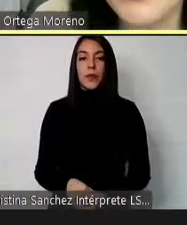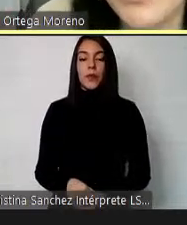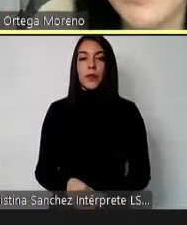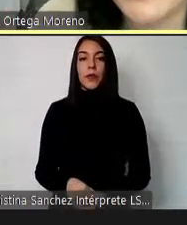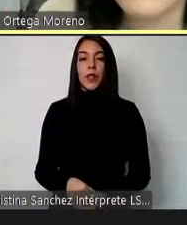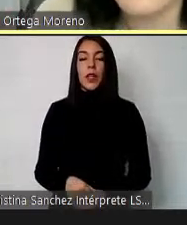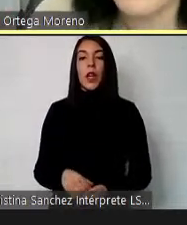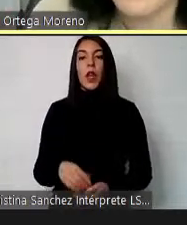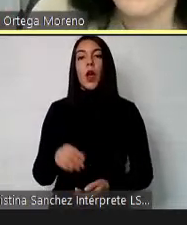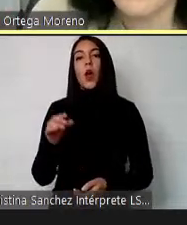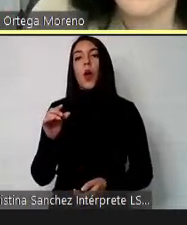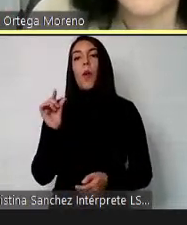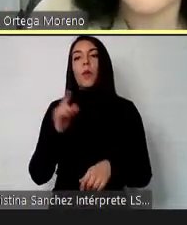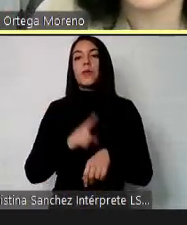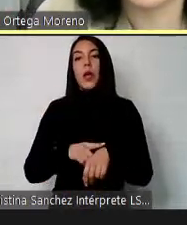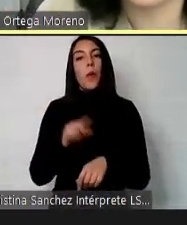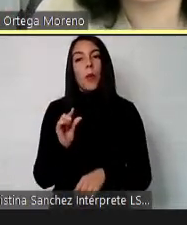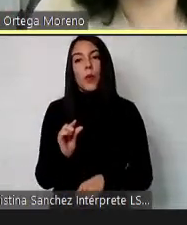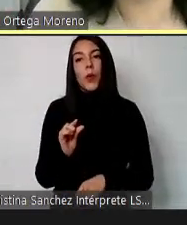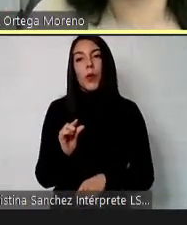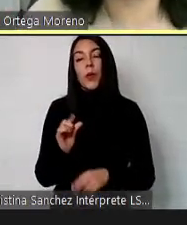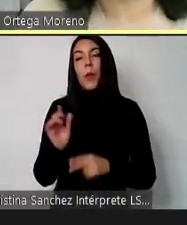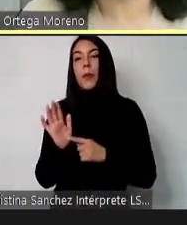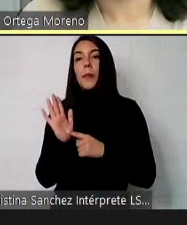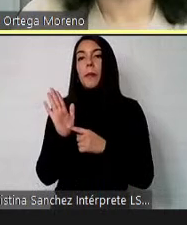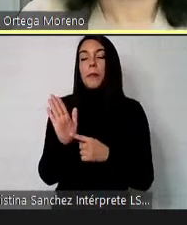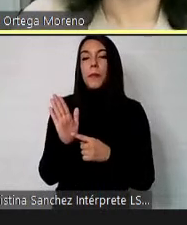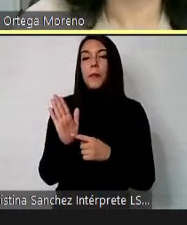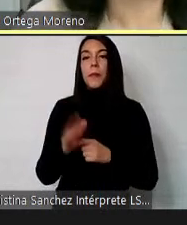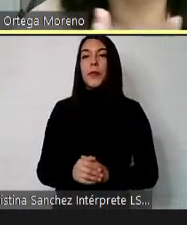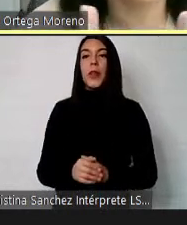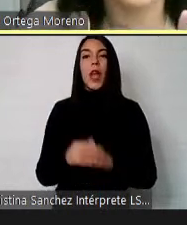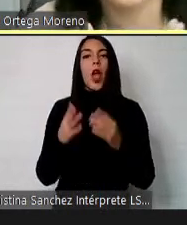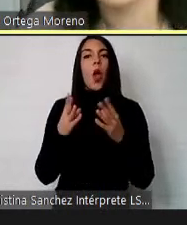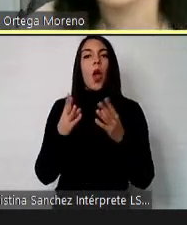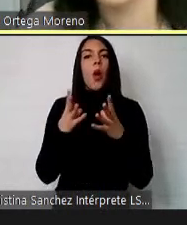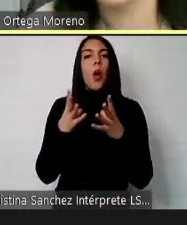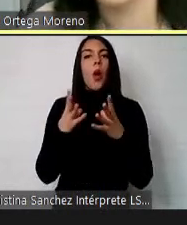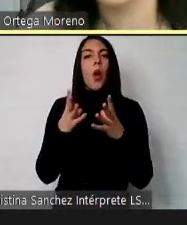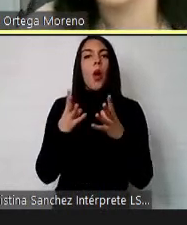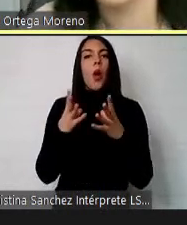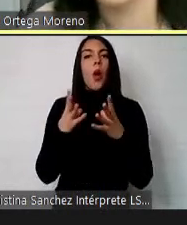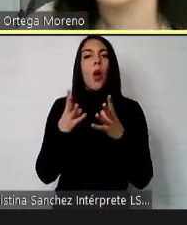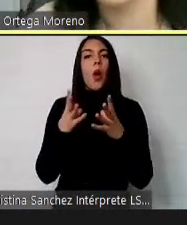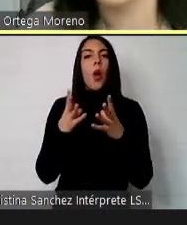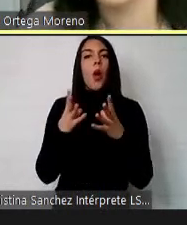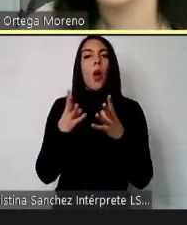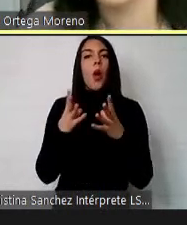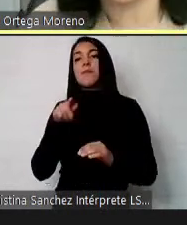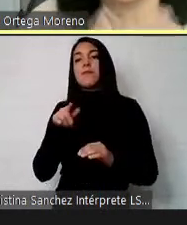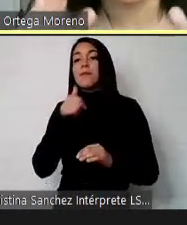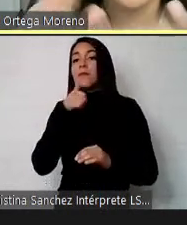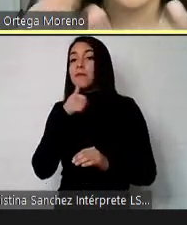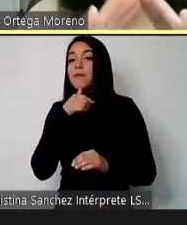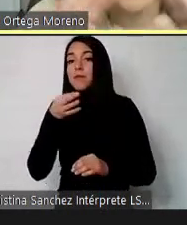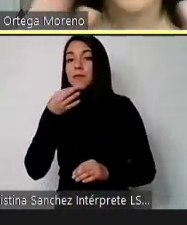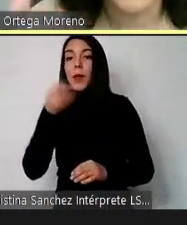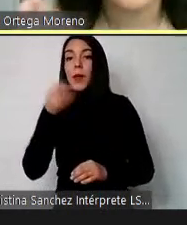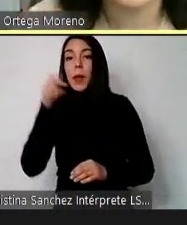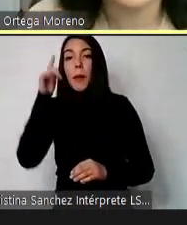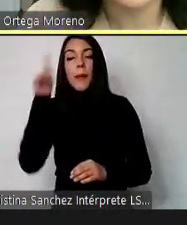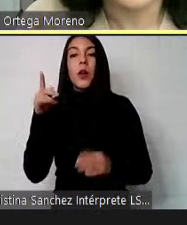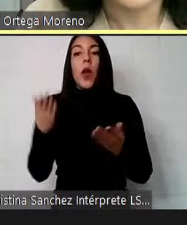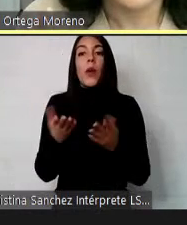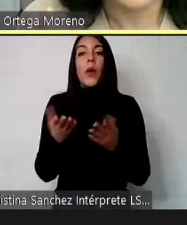justo con el tiempo con la presentación sé que hay muchas cosas que quedan pendientes que es importante remaster pero quiero